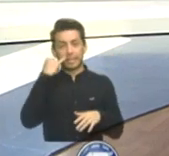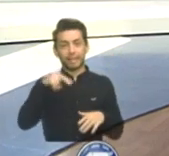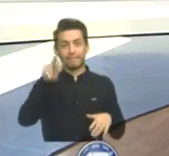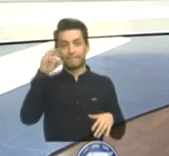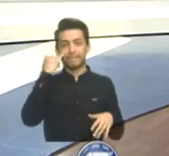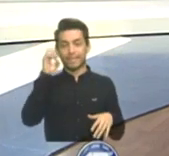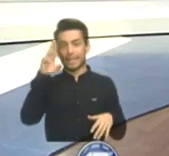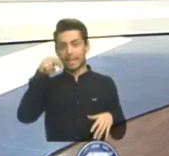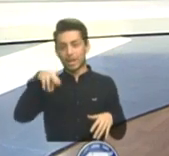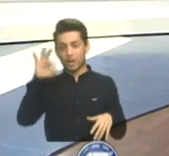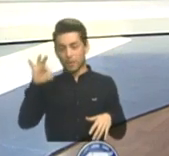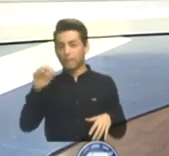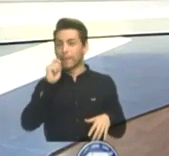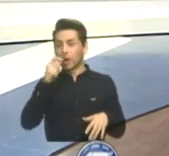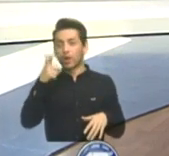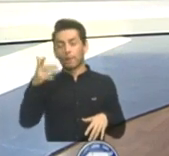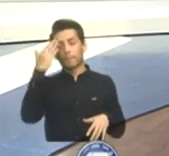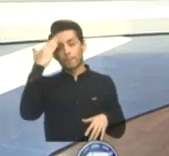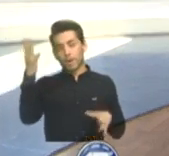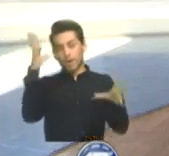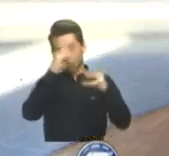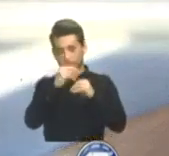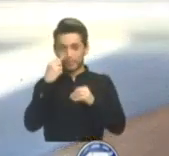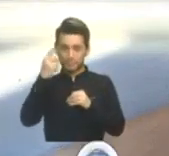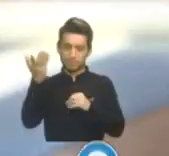lo mejor, buenas noches y hasta mañana.